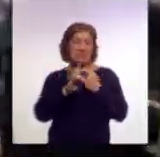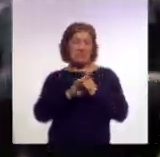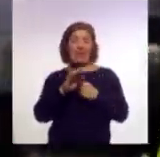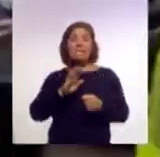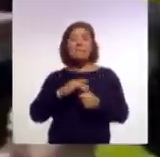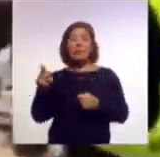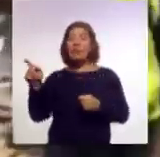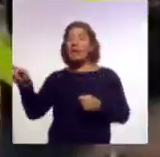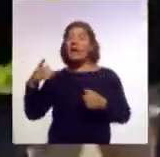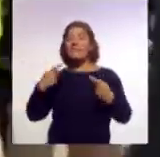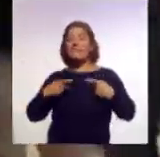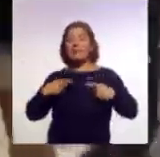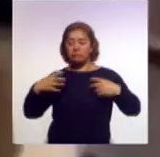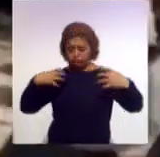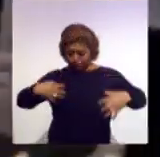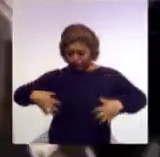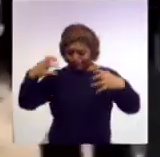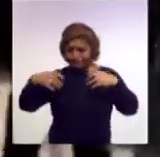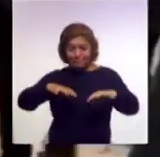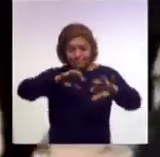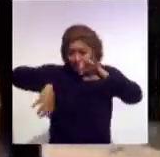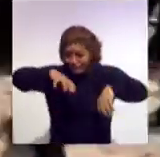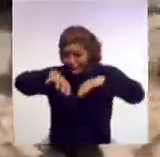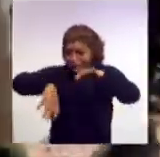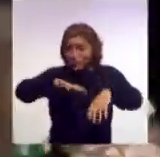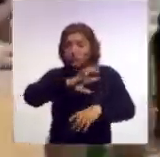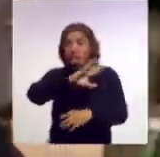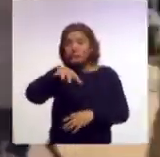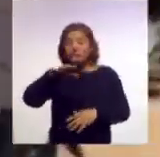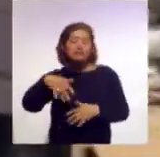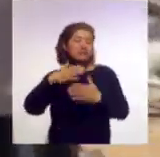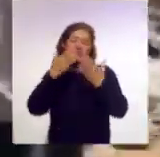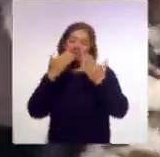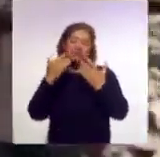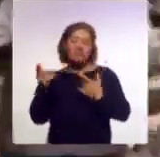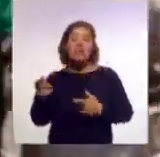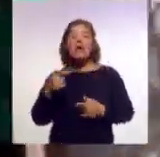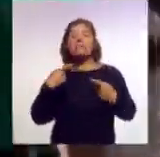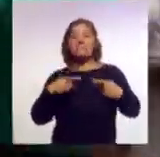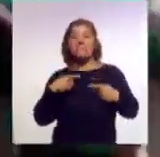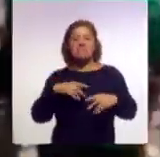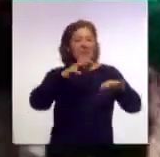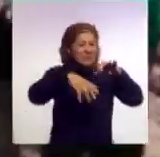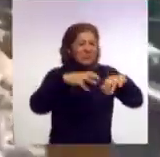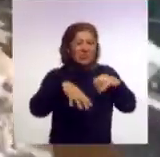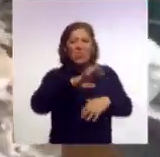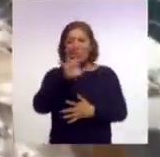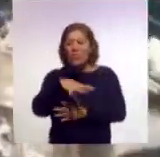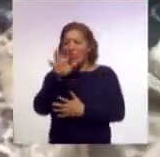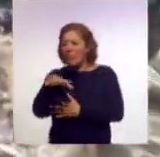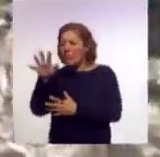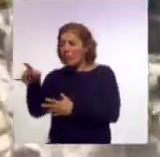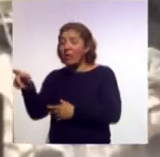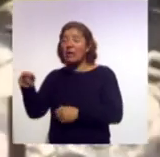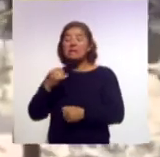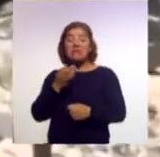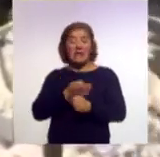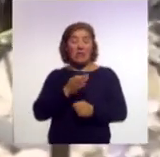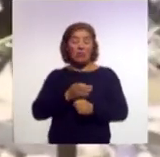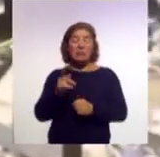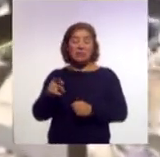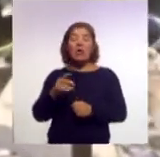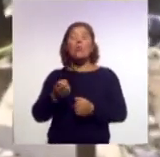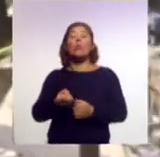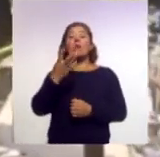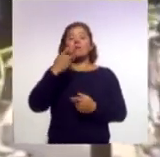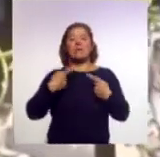búsqueda y la gente intentando rescatar a los niños con vida Los heros de las autoridades señalaron que hasta el momento no pueden dar una cifra de